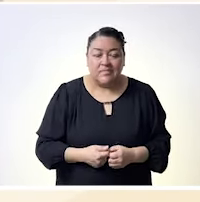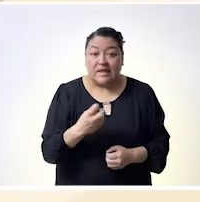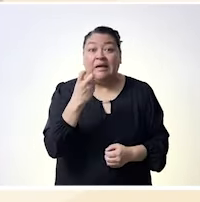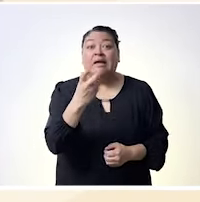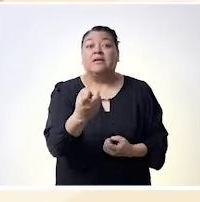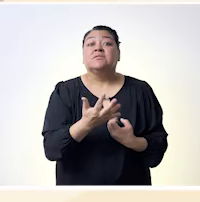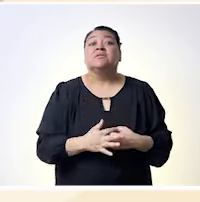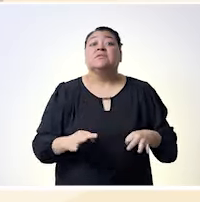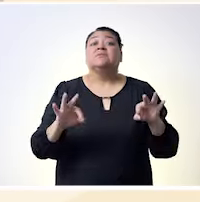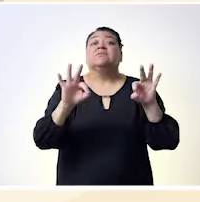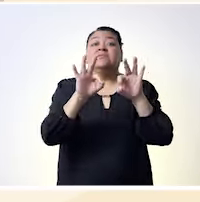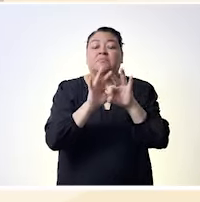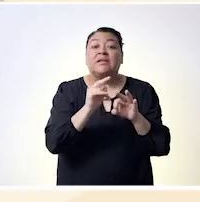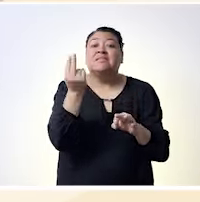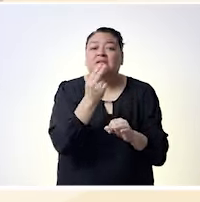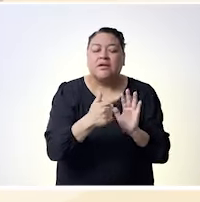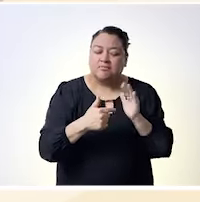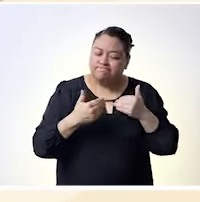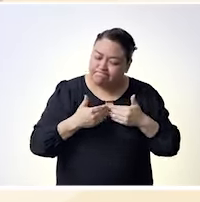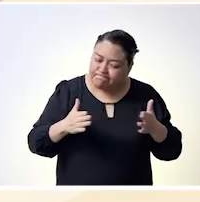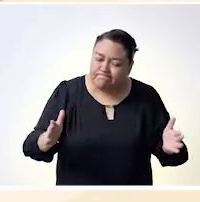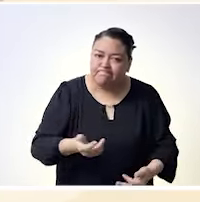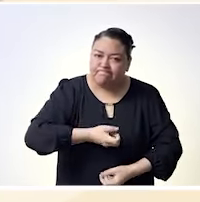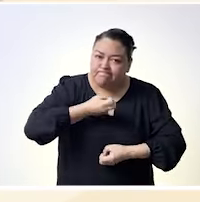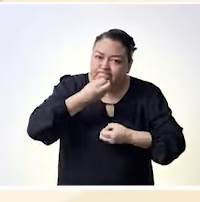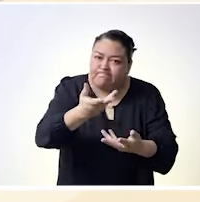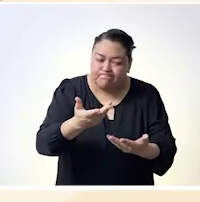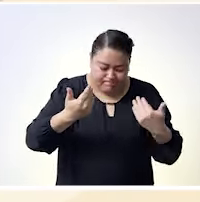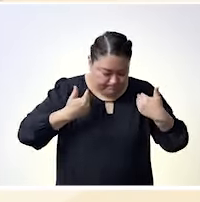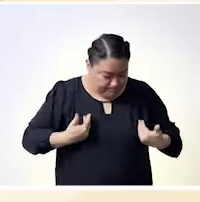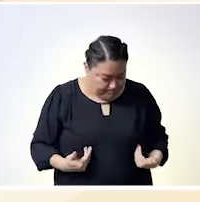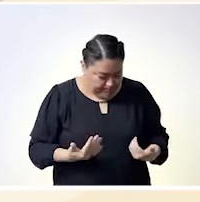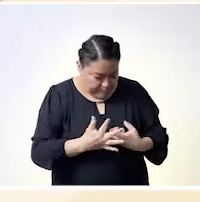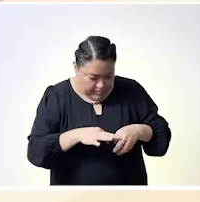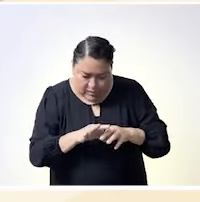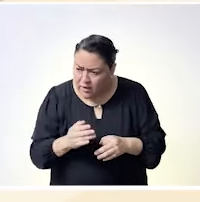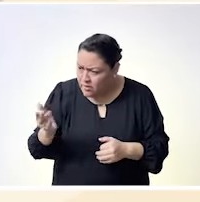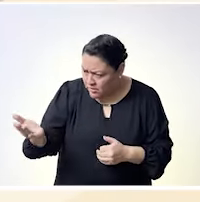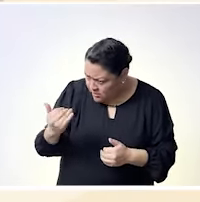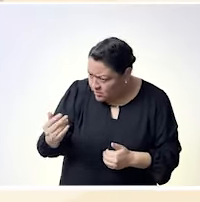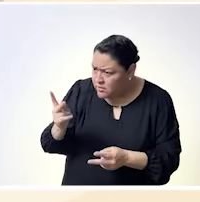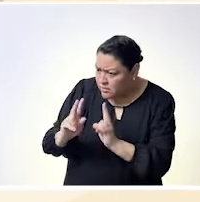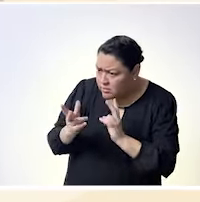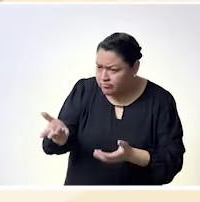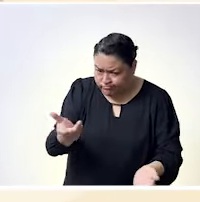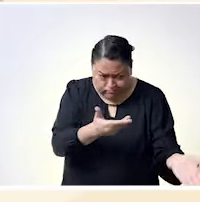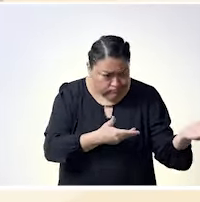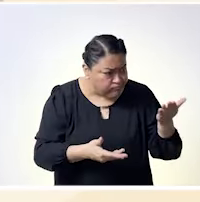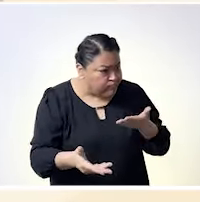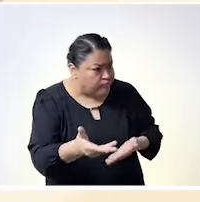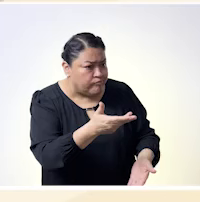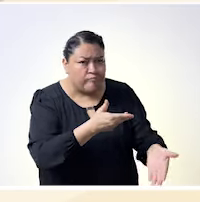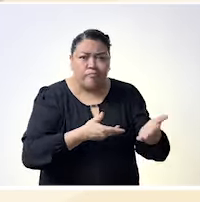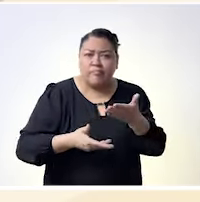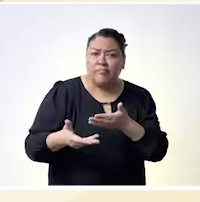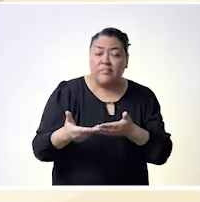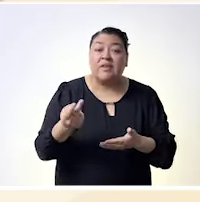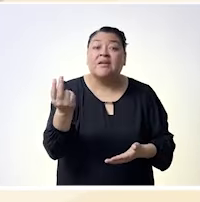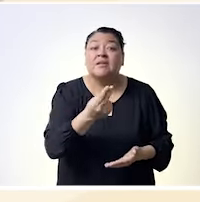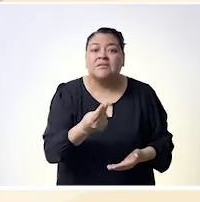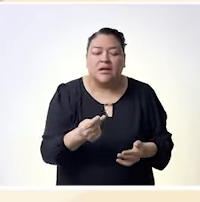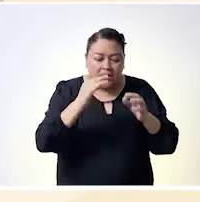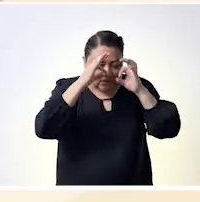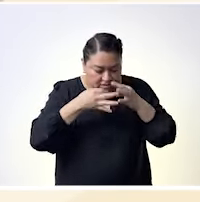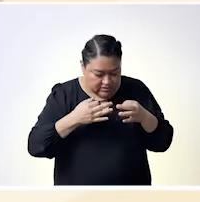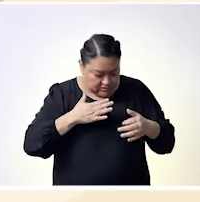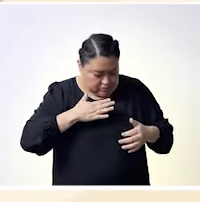género yo creo que para empezar es tan básico como si nos lo ponen todo el tiempo que tenemos